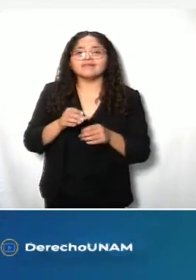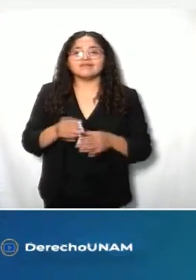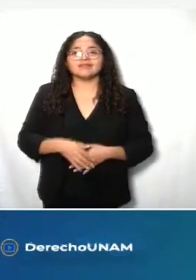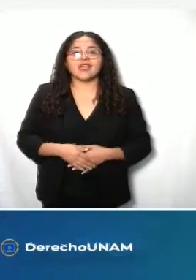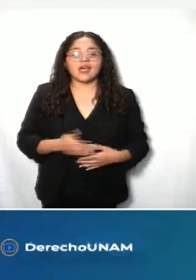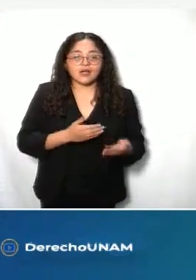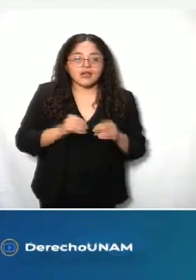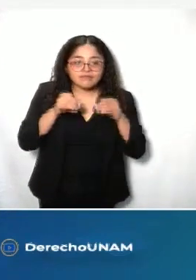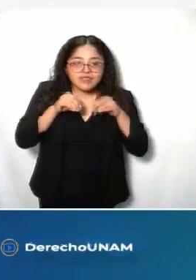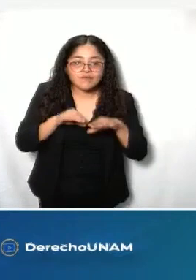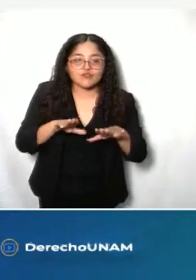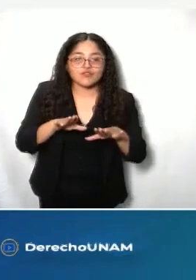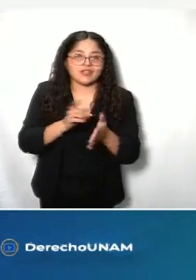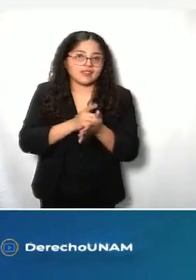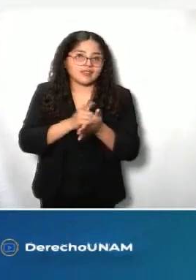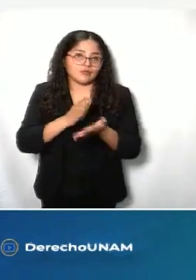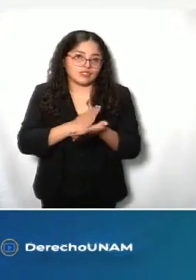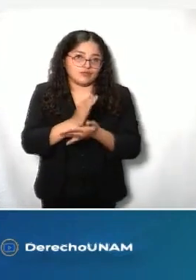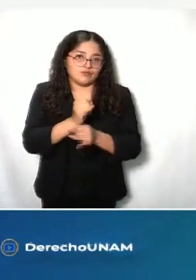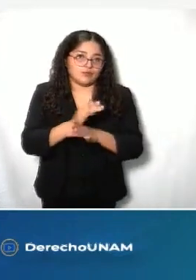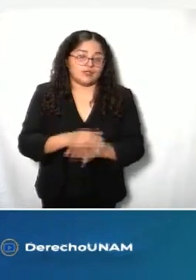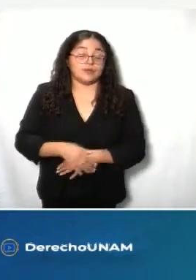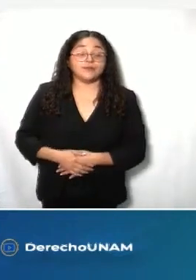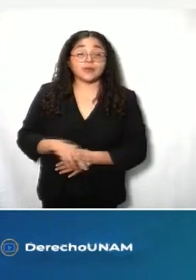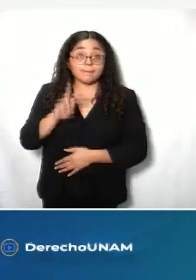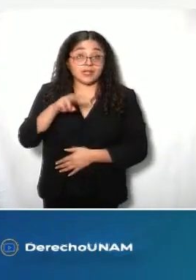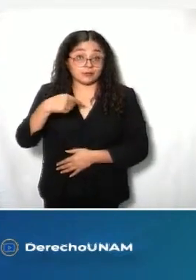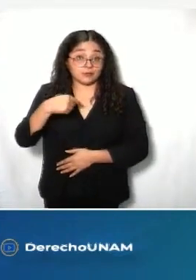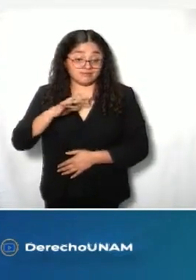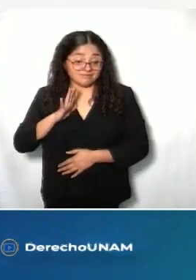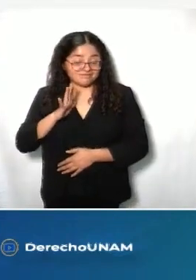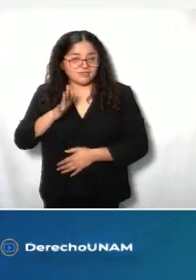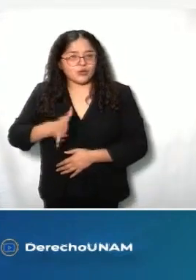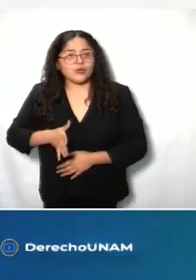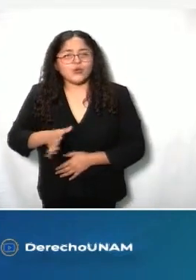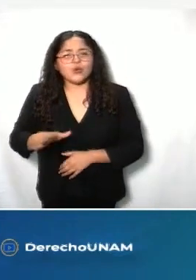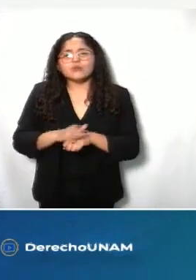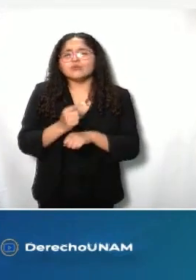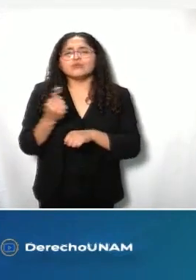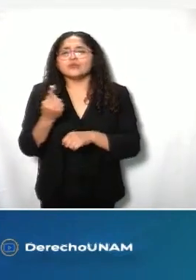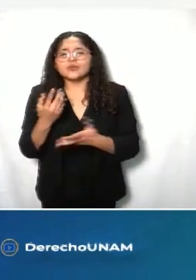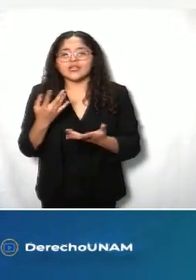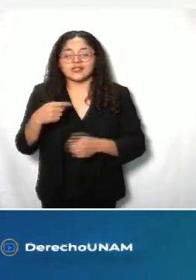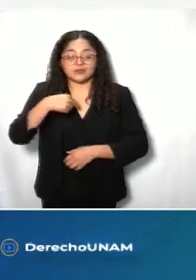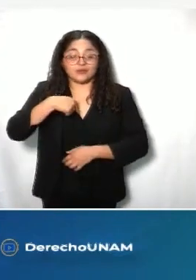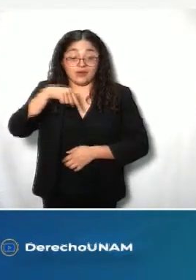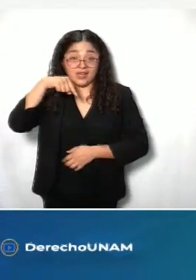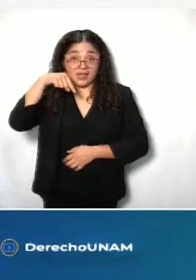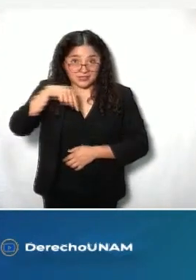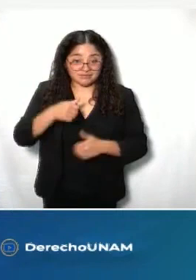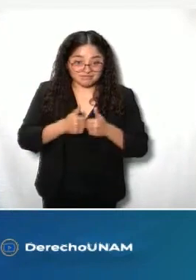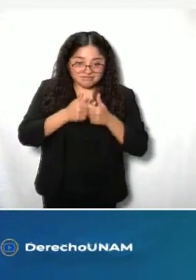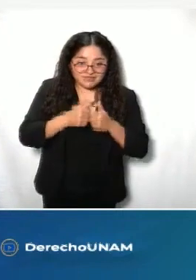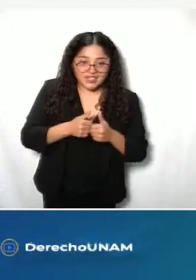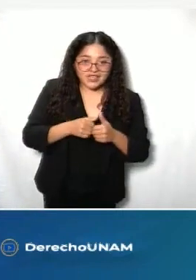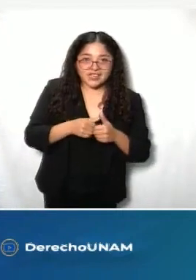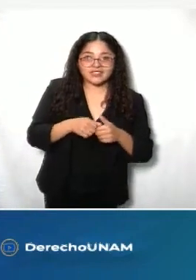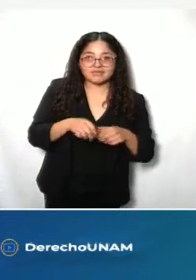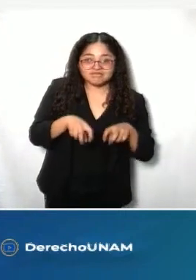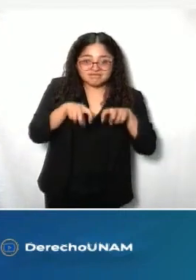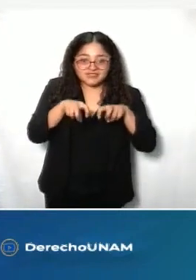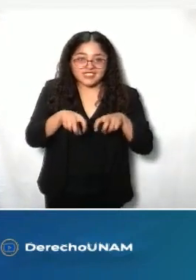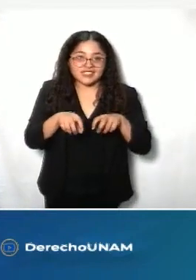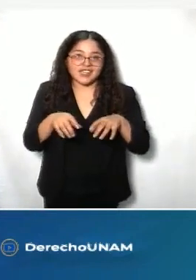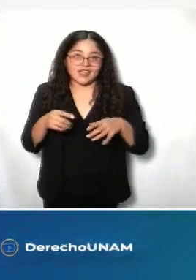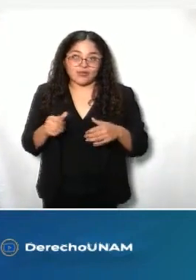protección de datos personales. Pero además es un privilegio en lo personal. En lo personal porque me encuentro sentado al lado de quien fue